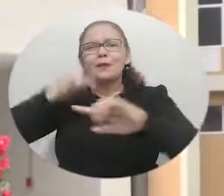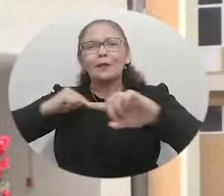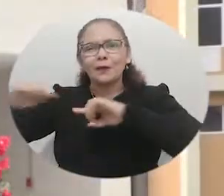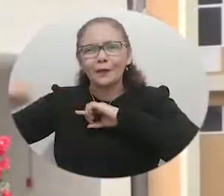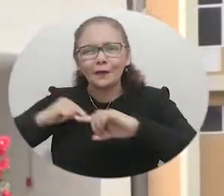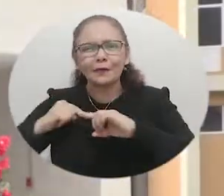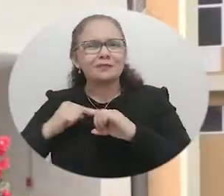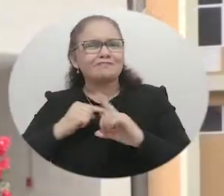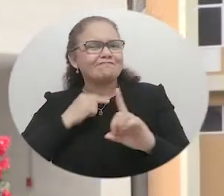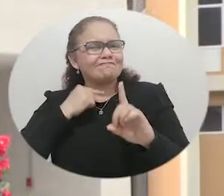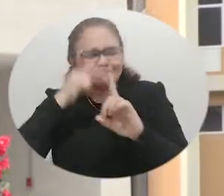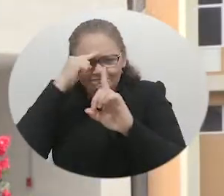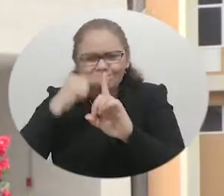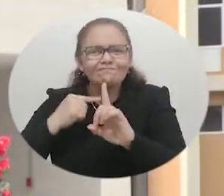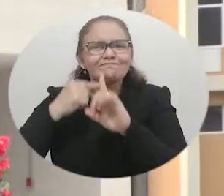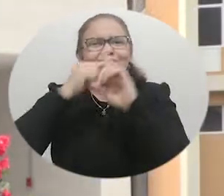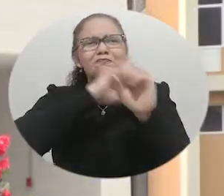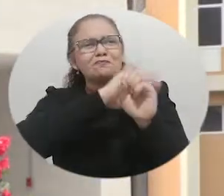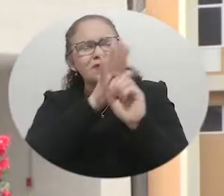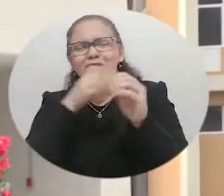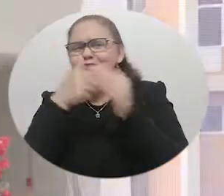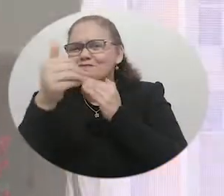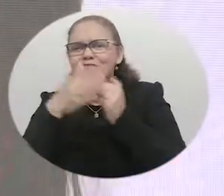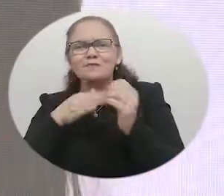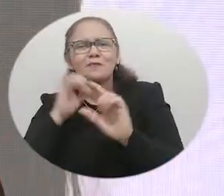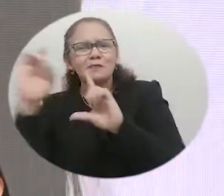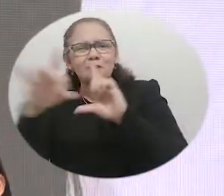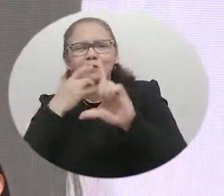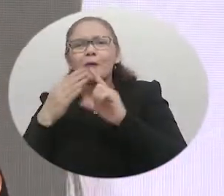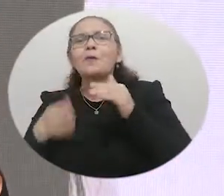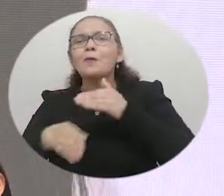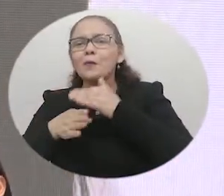supimos abordar la situación trabajar de manera virtual